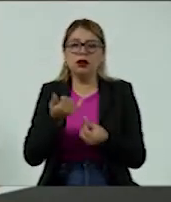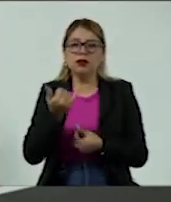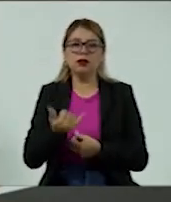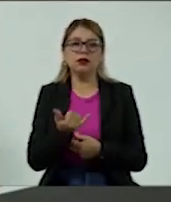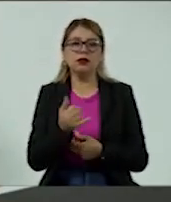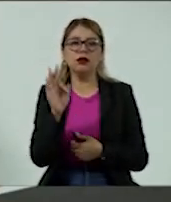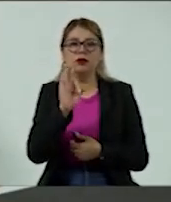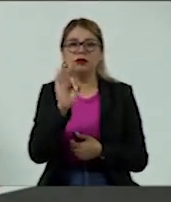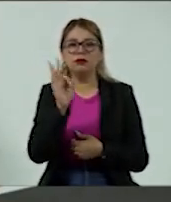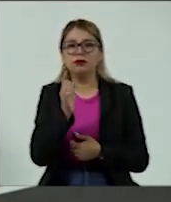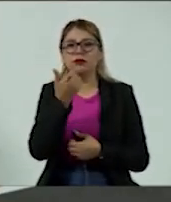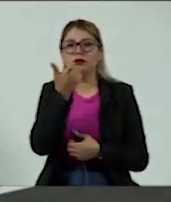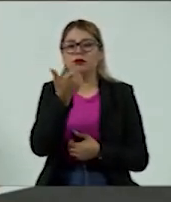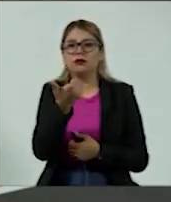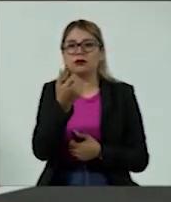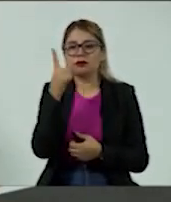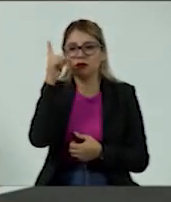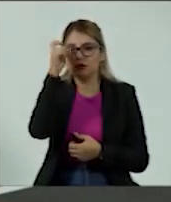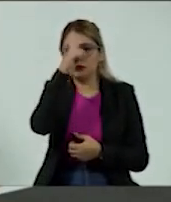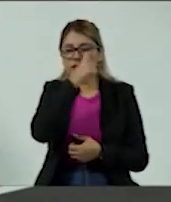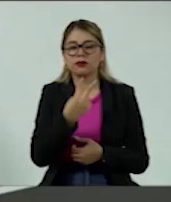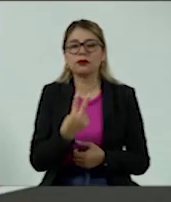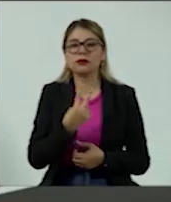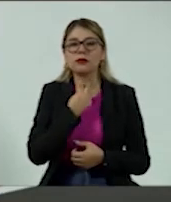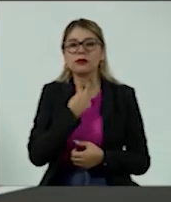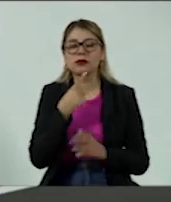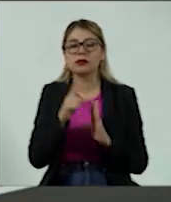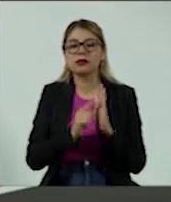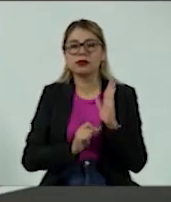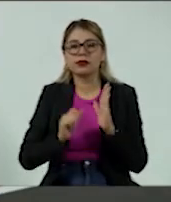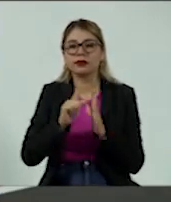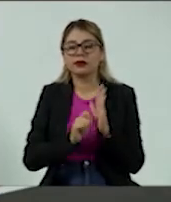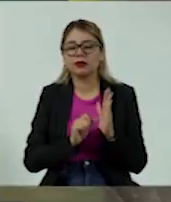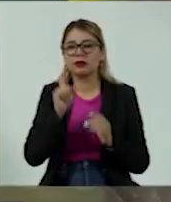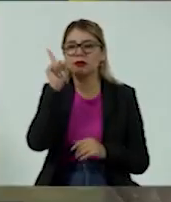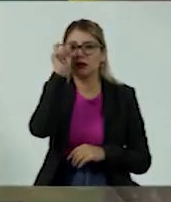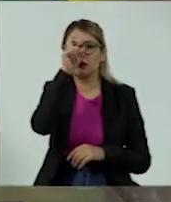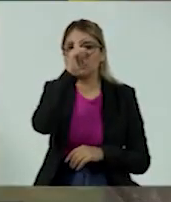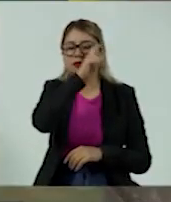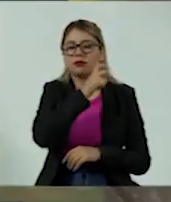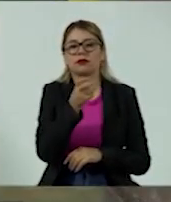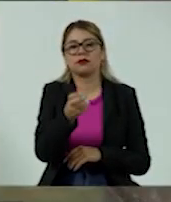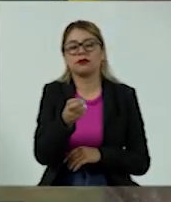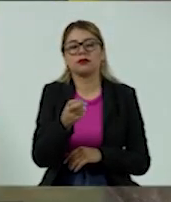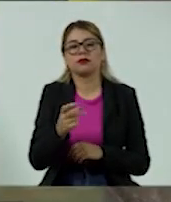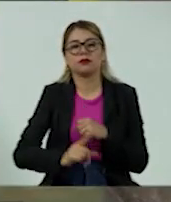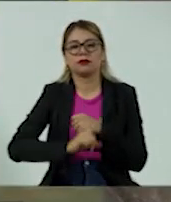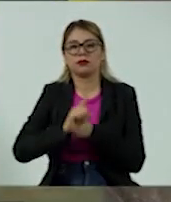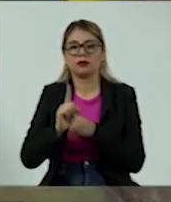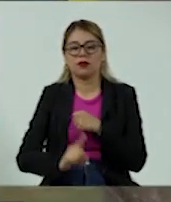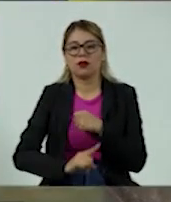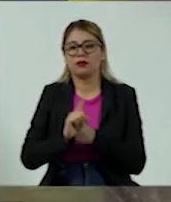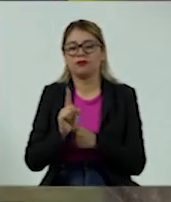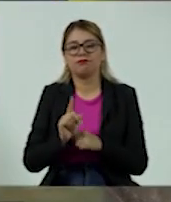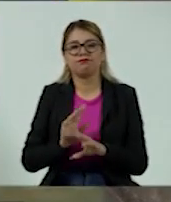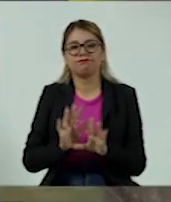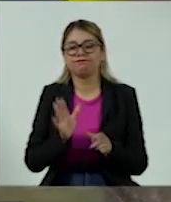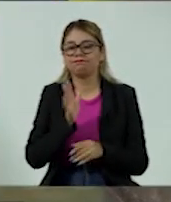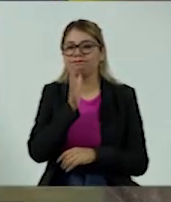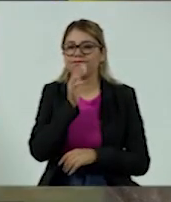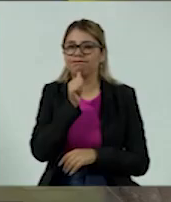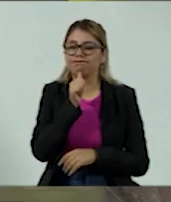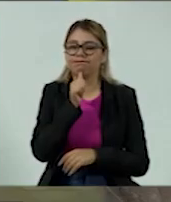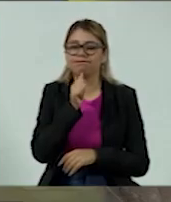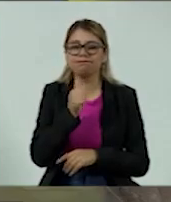flujo de efectivo se vea comprometido todos los meses y pues esté en una situación en donde ya mi liquidez sea muy